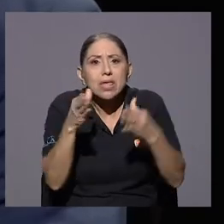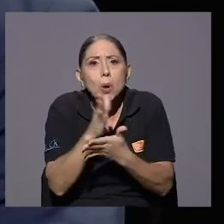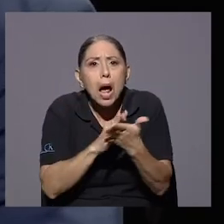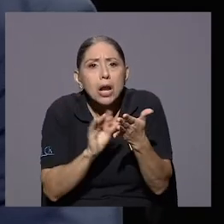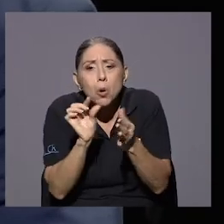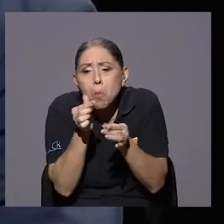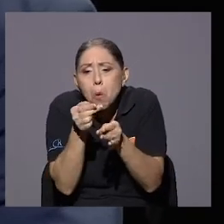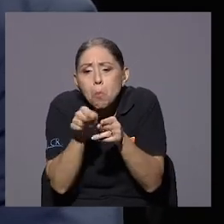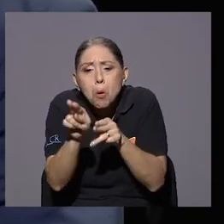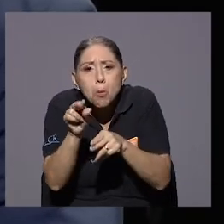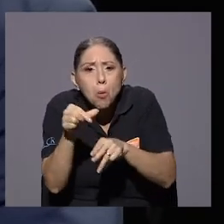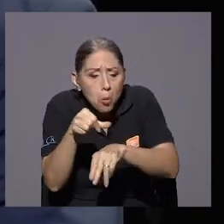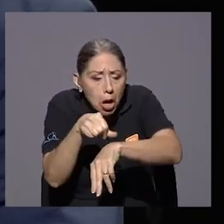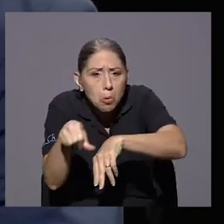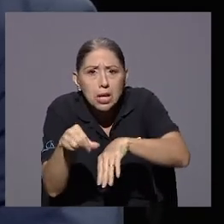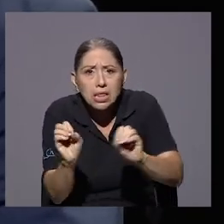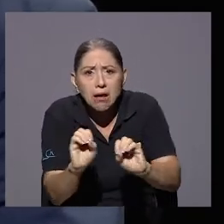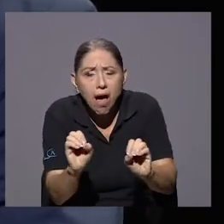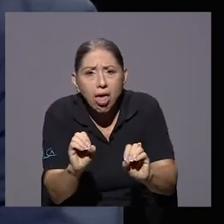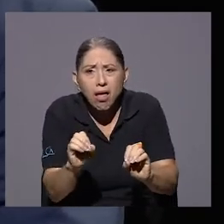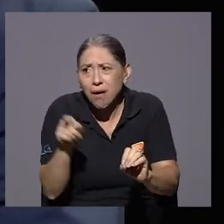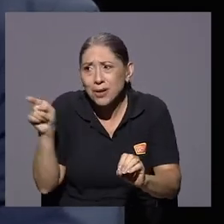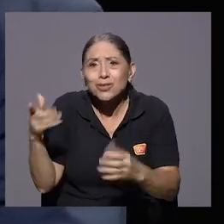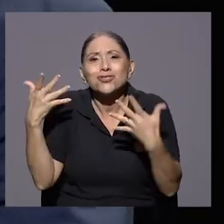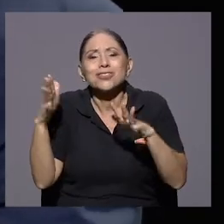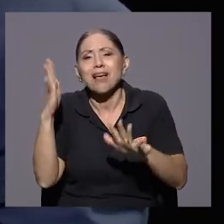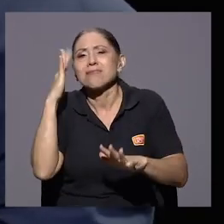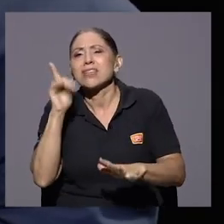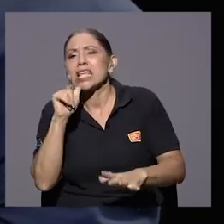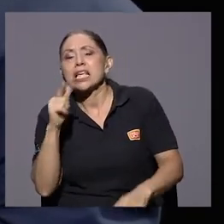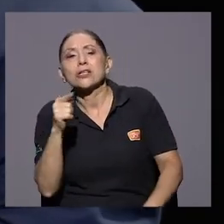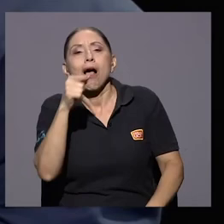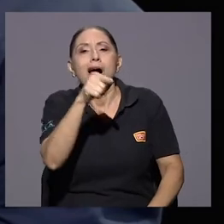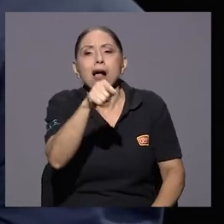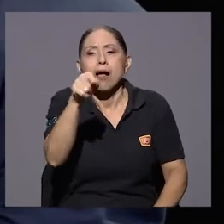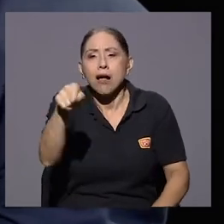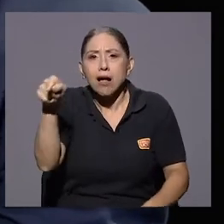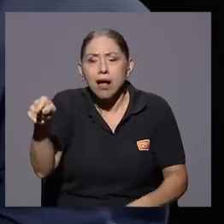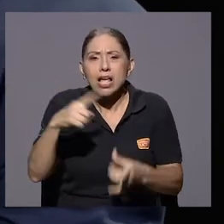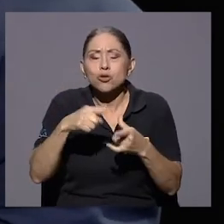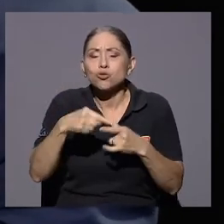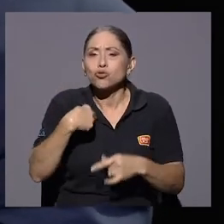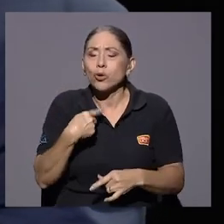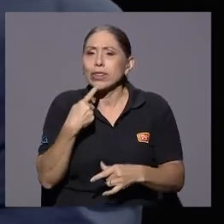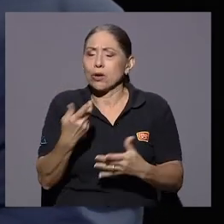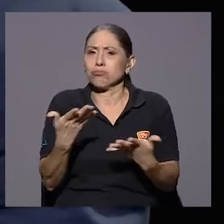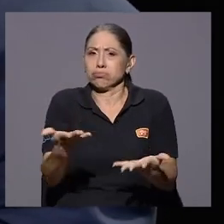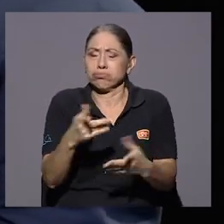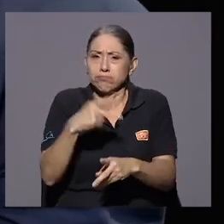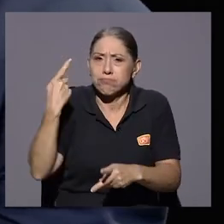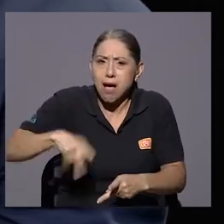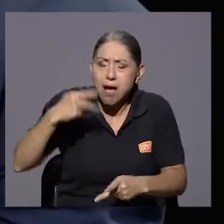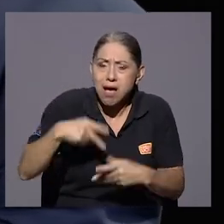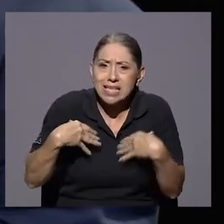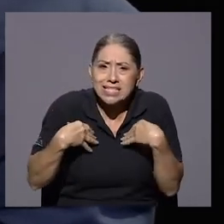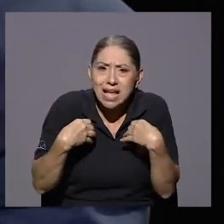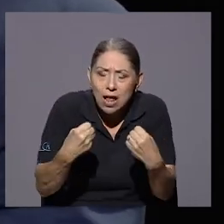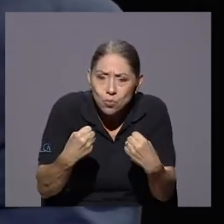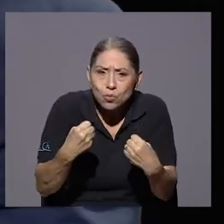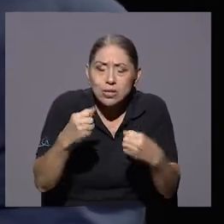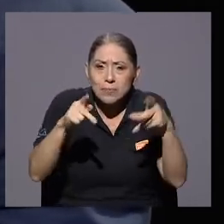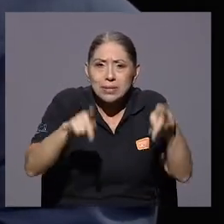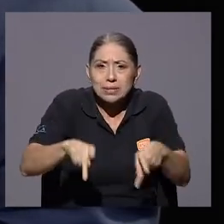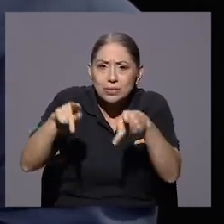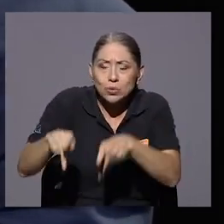y que eso colocó en riesgo la salud, yo lo mencioné en el pasado y lo vuelvo a mencionar, la salud de nuestros